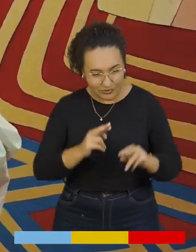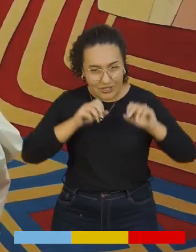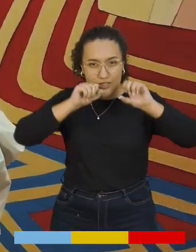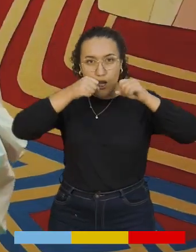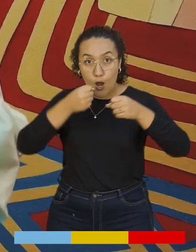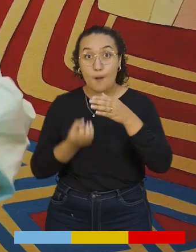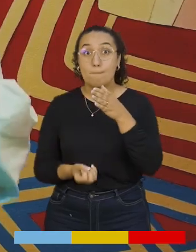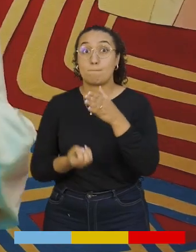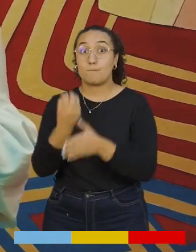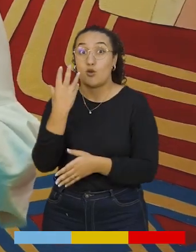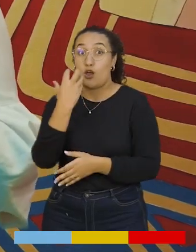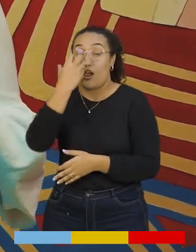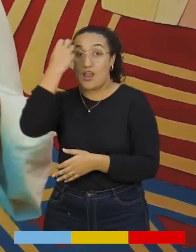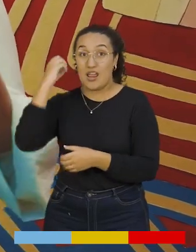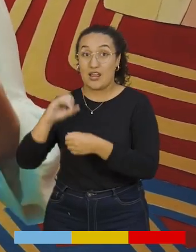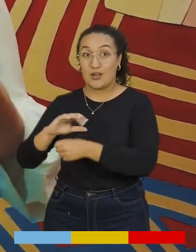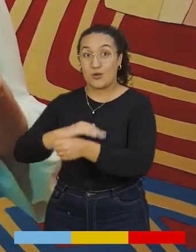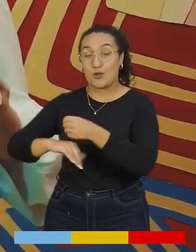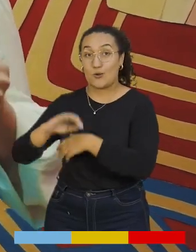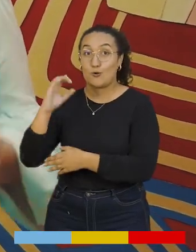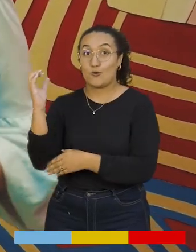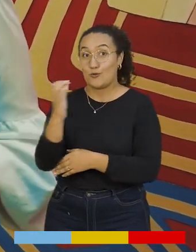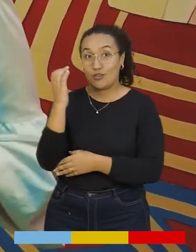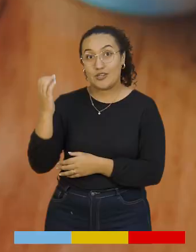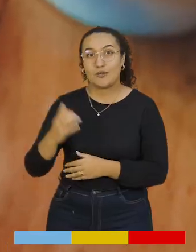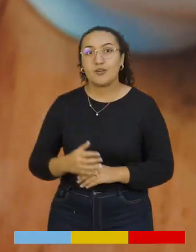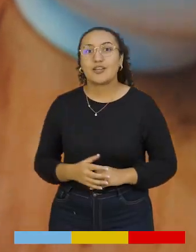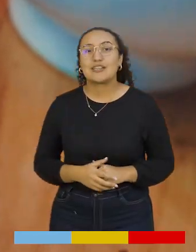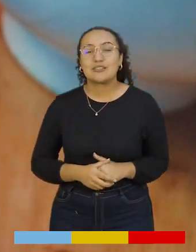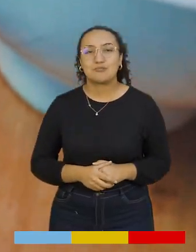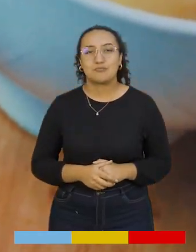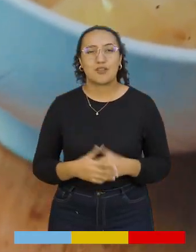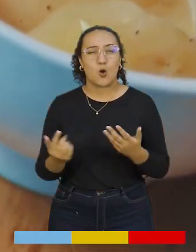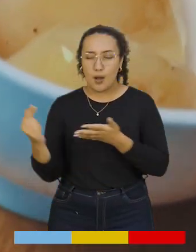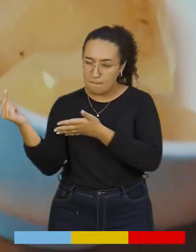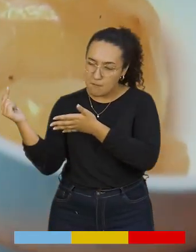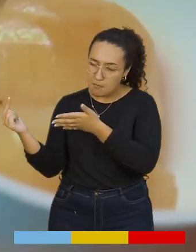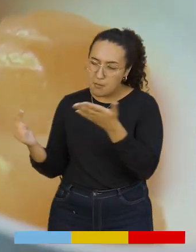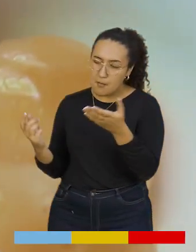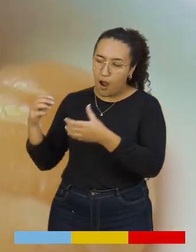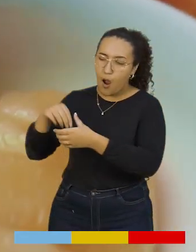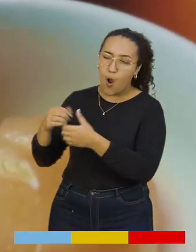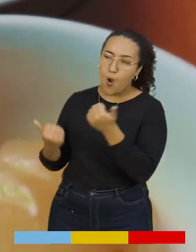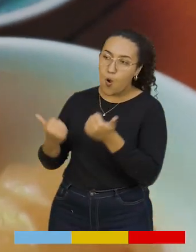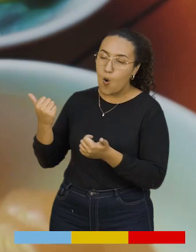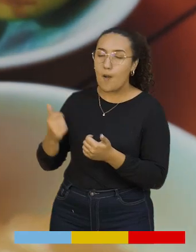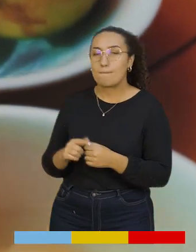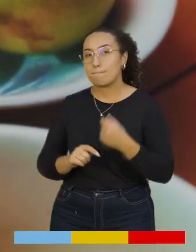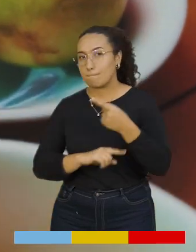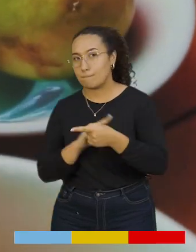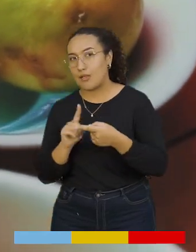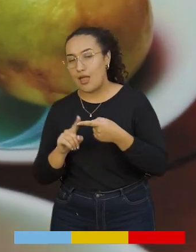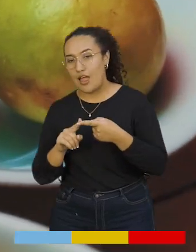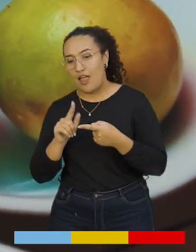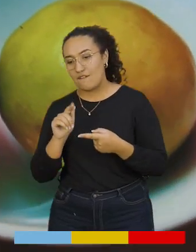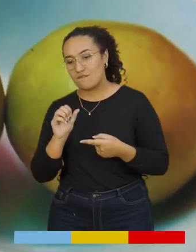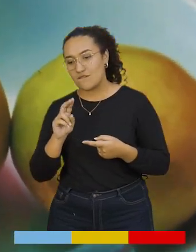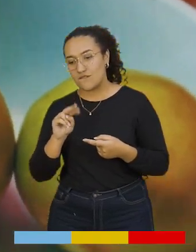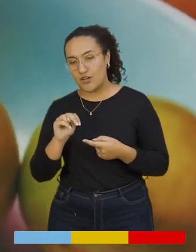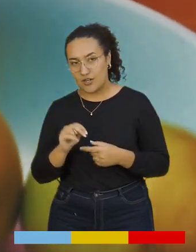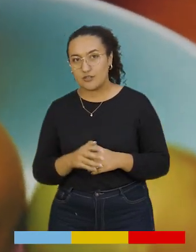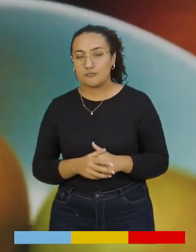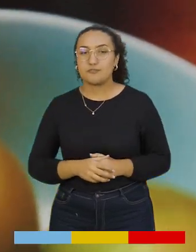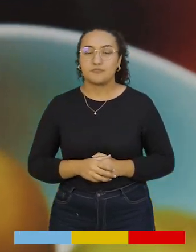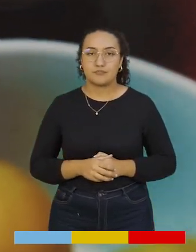este producto ancestral de Cundinamarca y de Colombia. Bueno, hablemos ahora de los ingredientes. La primera preparación, el flan. Ok,